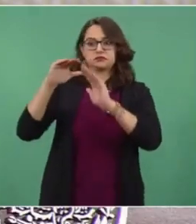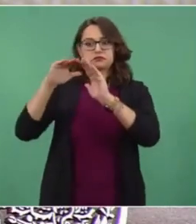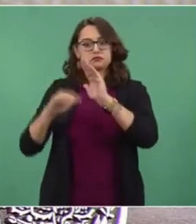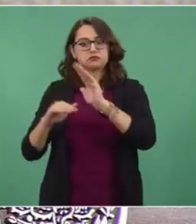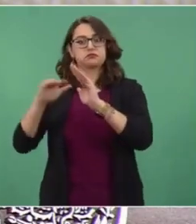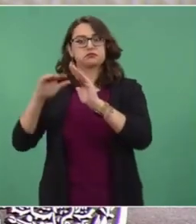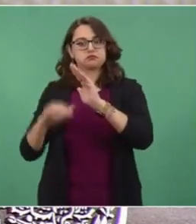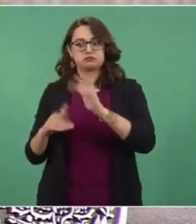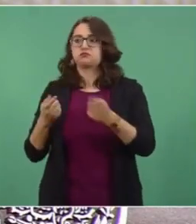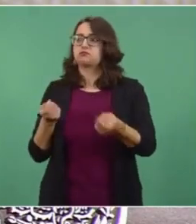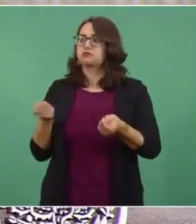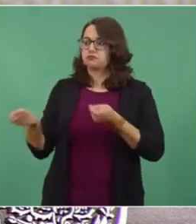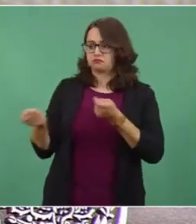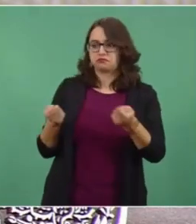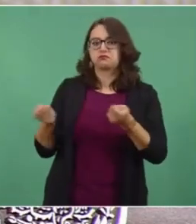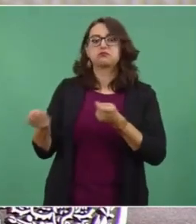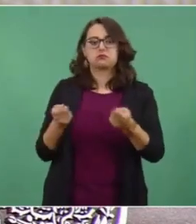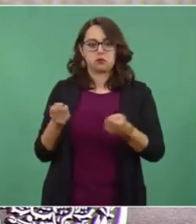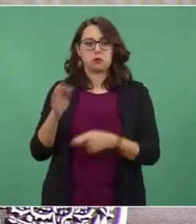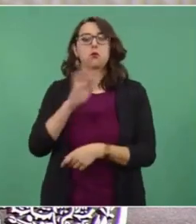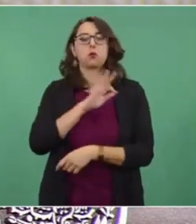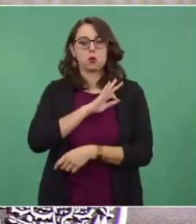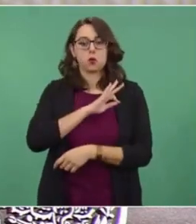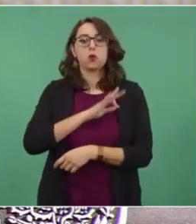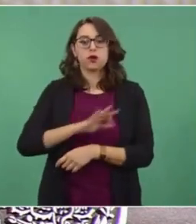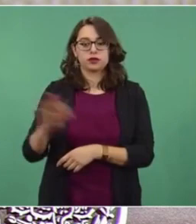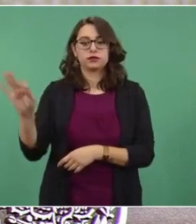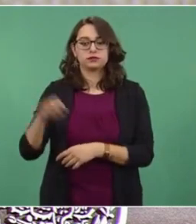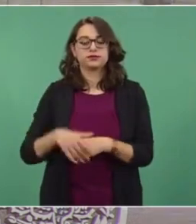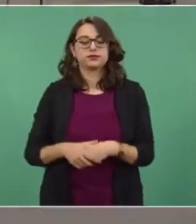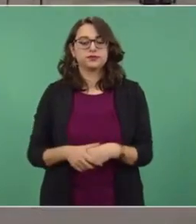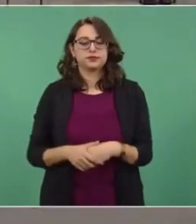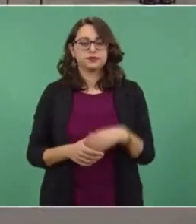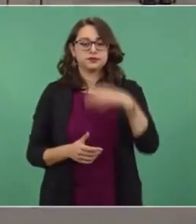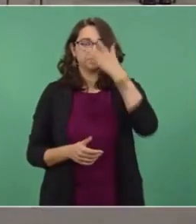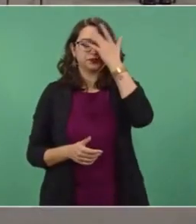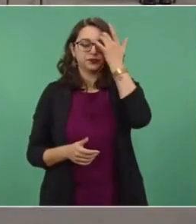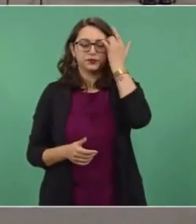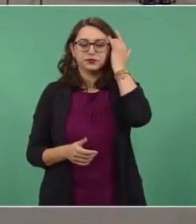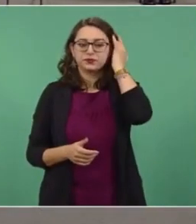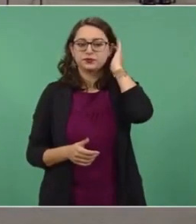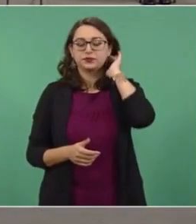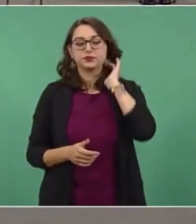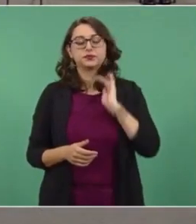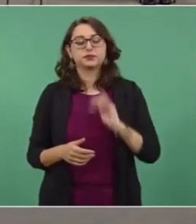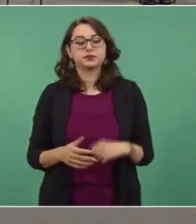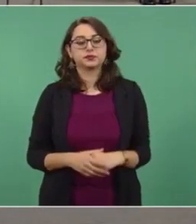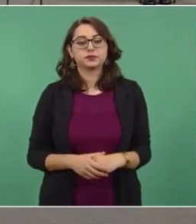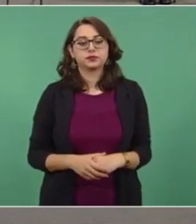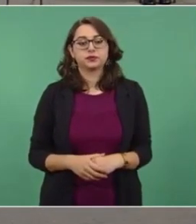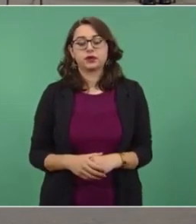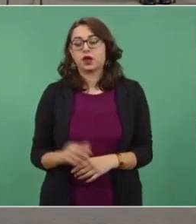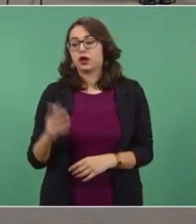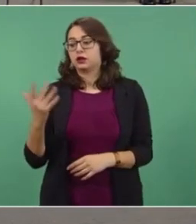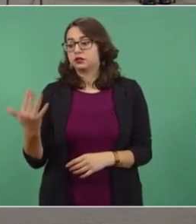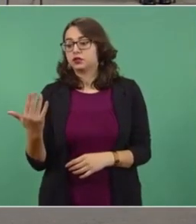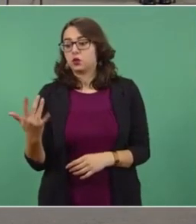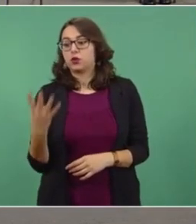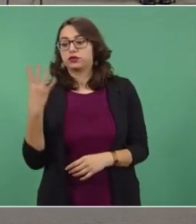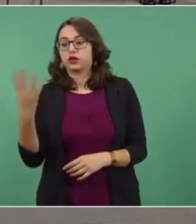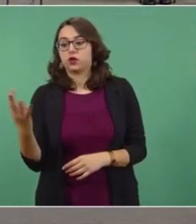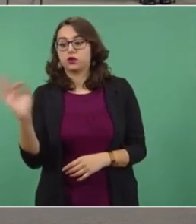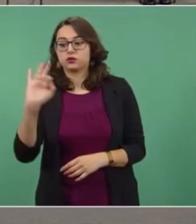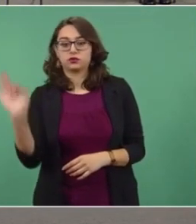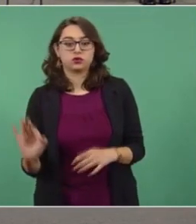por debajo de la inflación. Asimismo, entre el 54 y el 46 por ciento van a